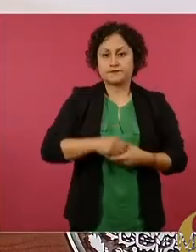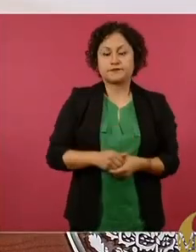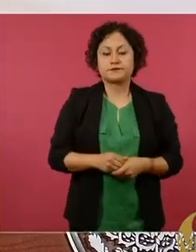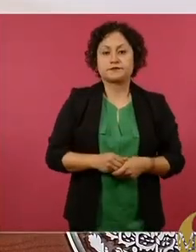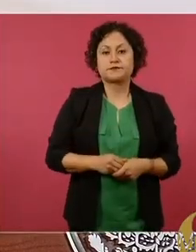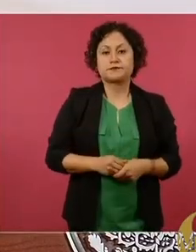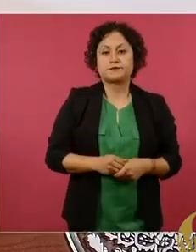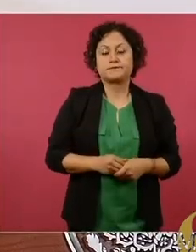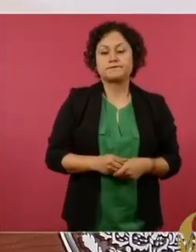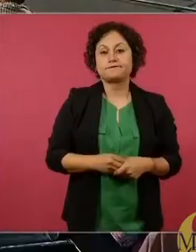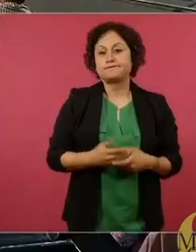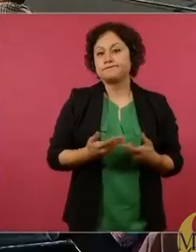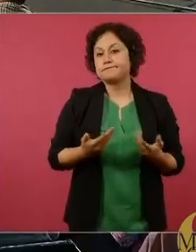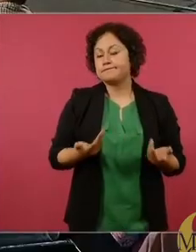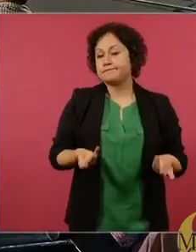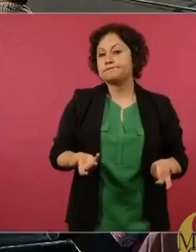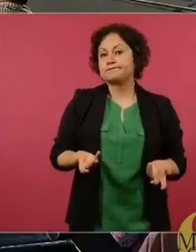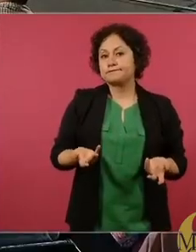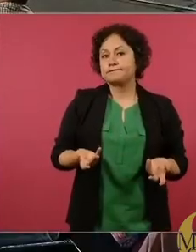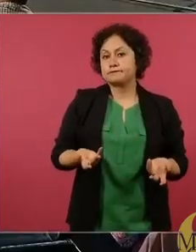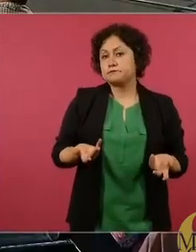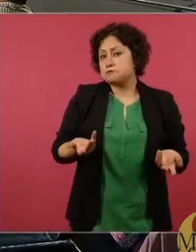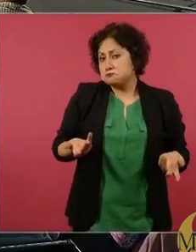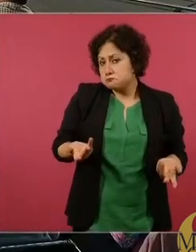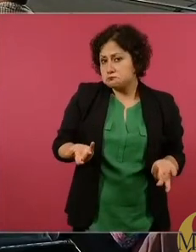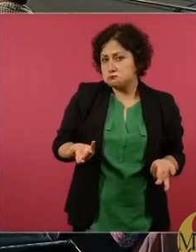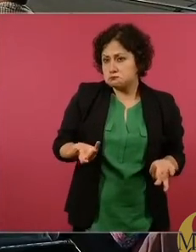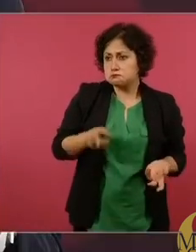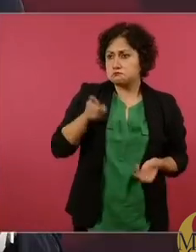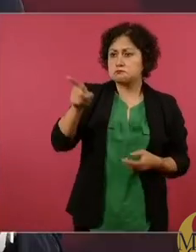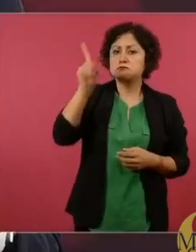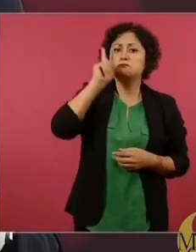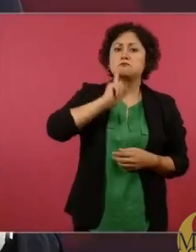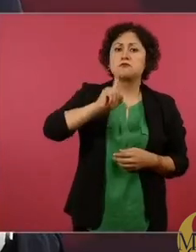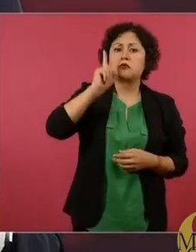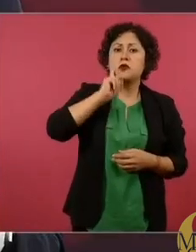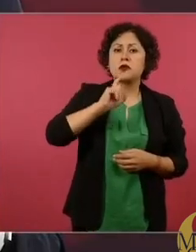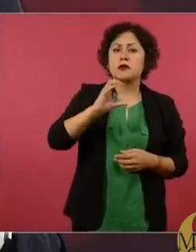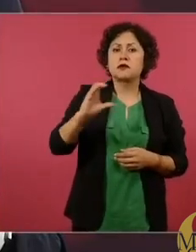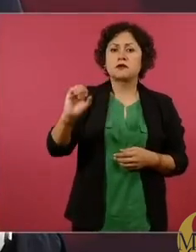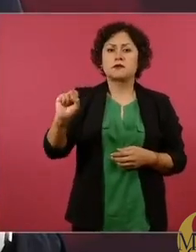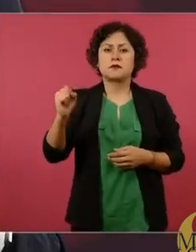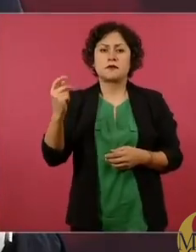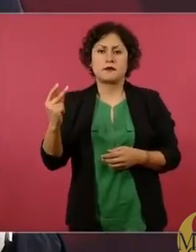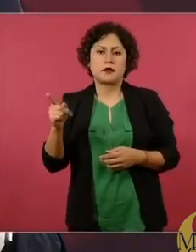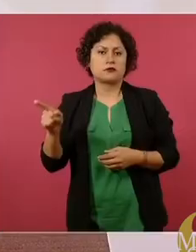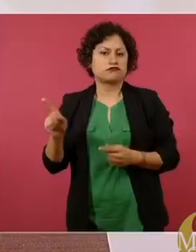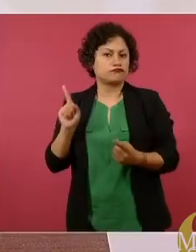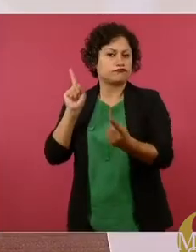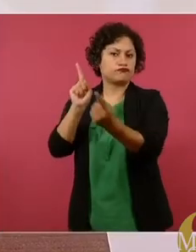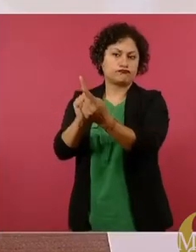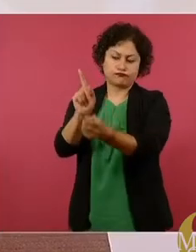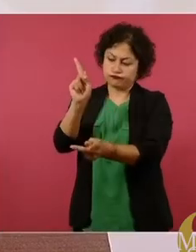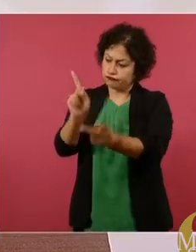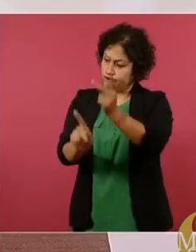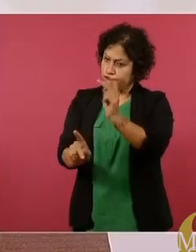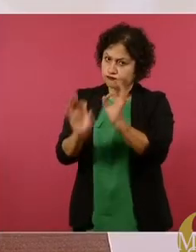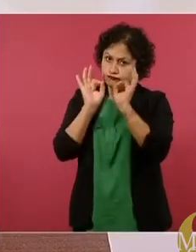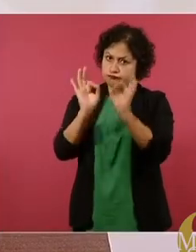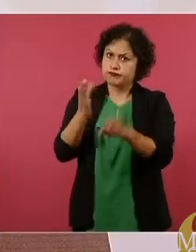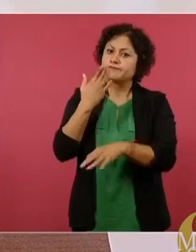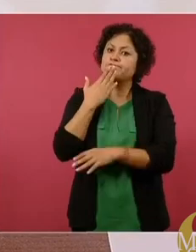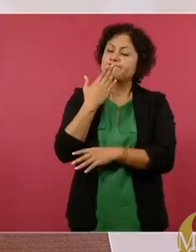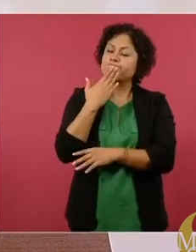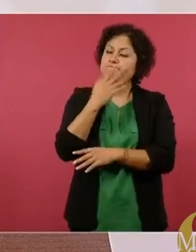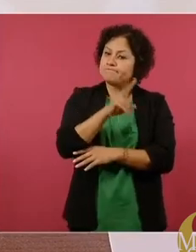Entonces, con Claudia van a entenderse muy bien, mucho, mucho,